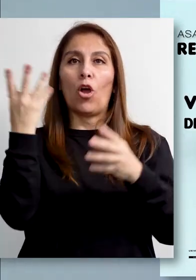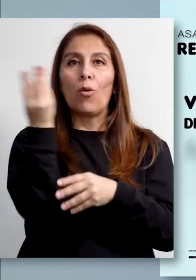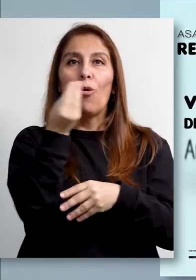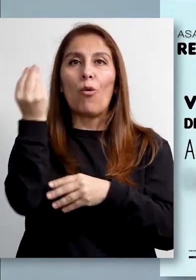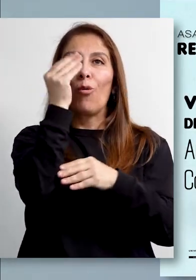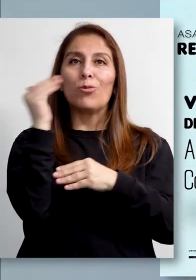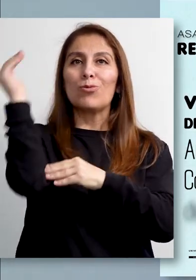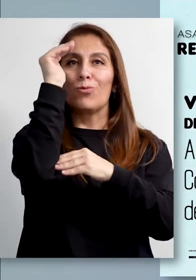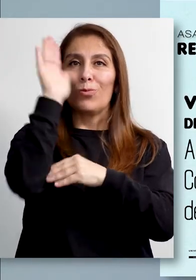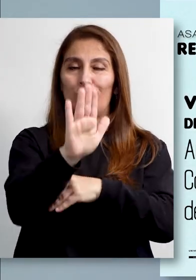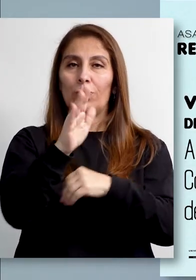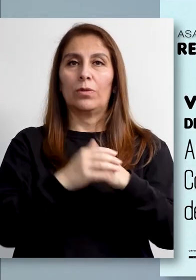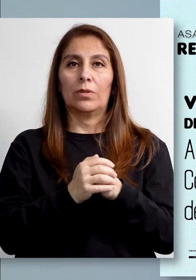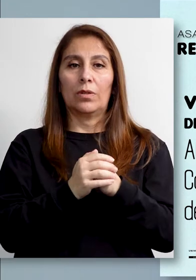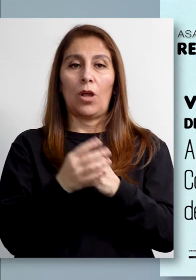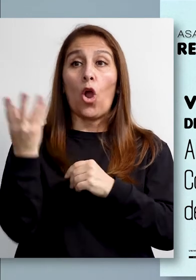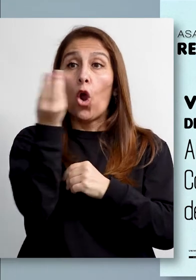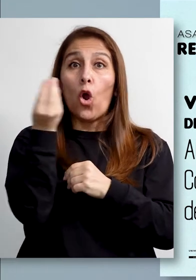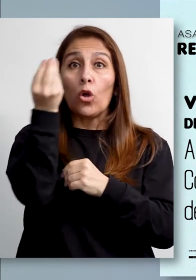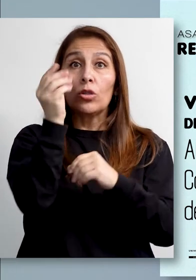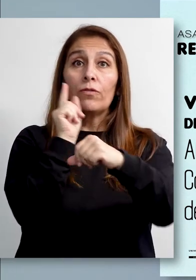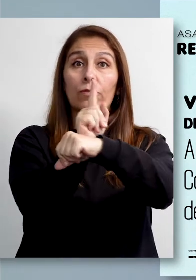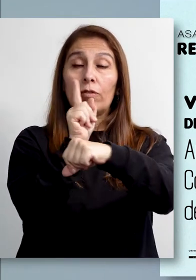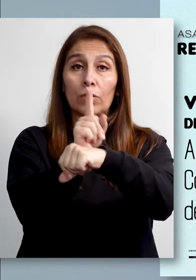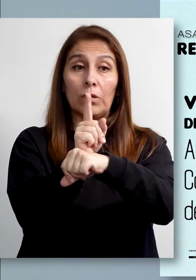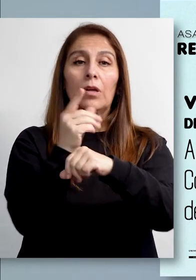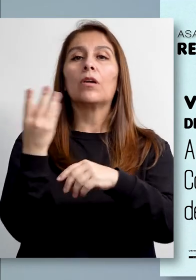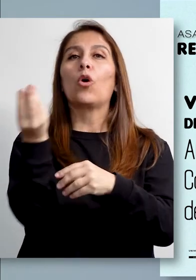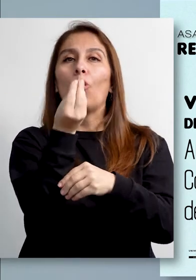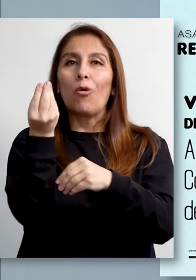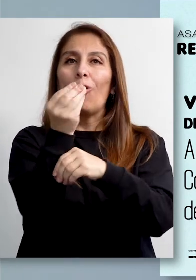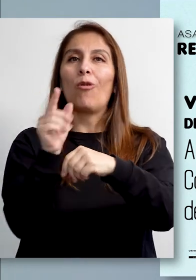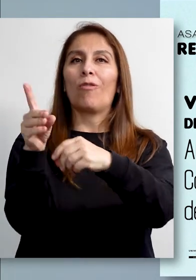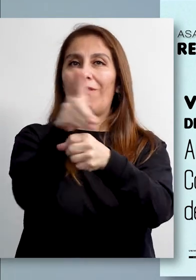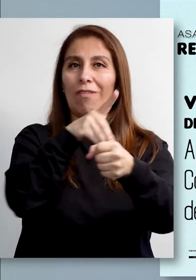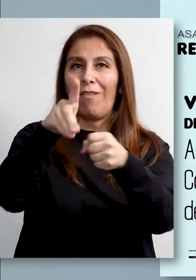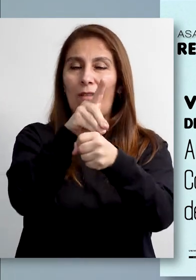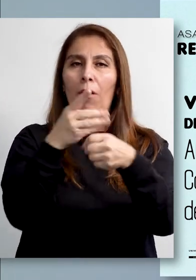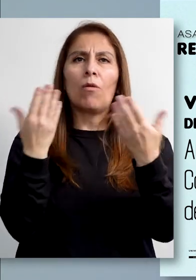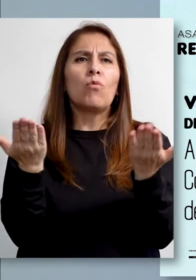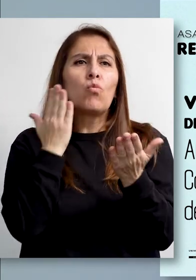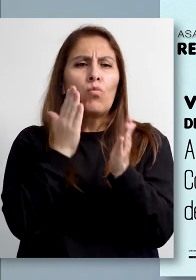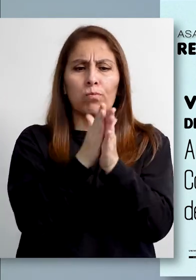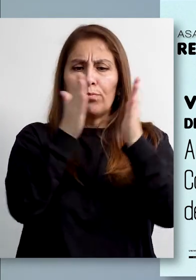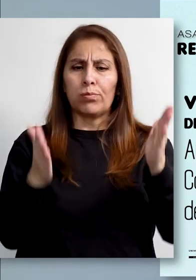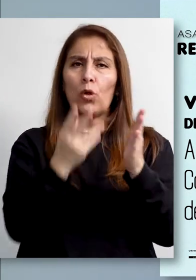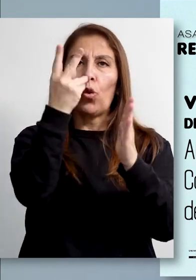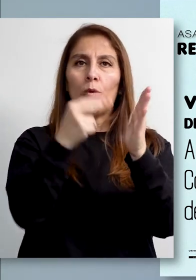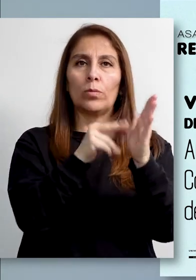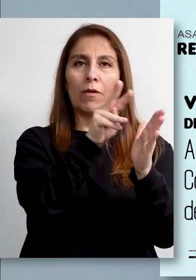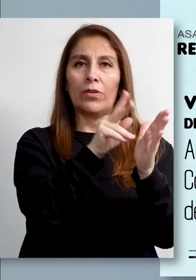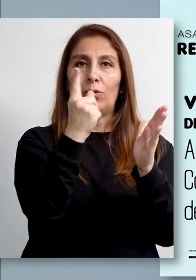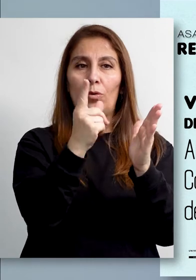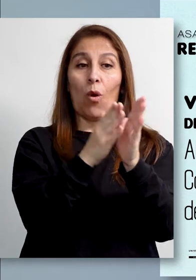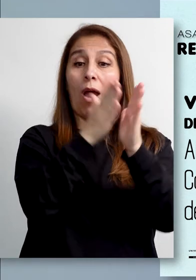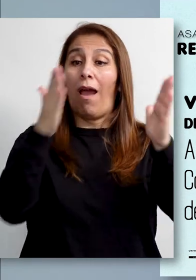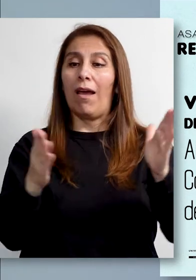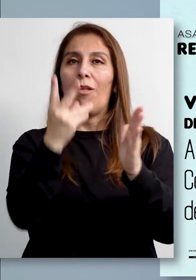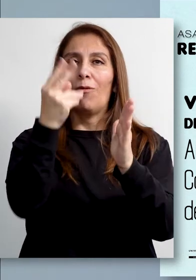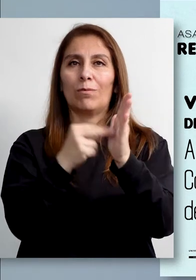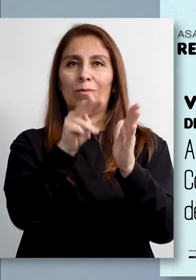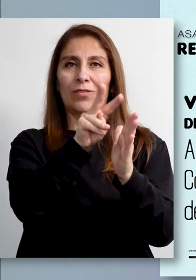ante el Consejo Superior, los Consejos de las Facultades y de los Departamentos para el periodo 2021